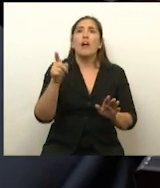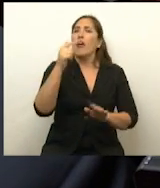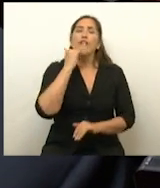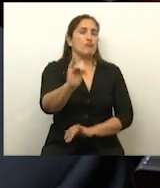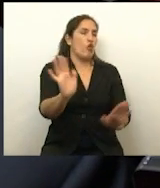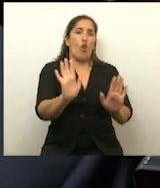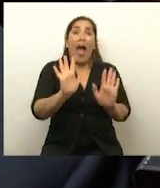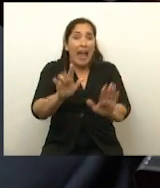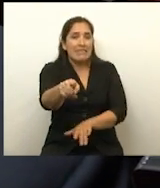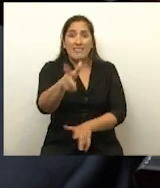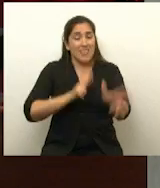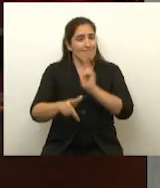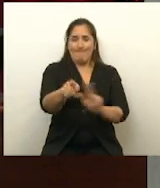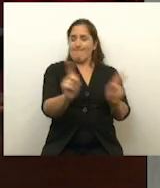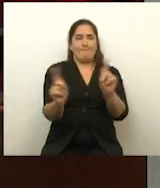no es así.